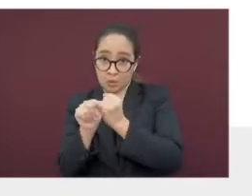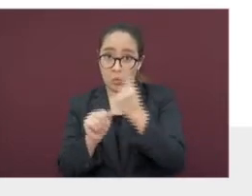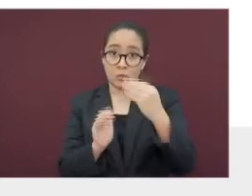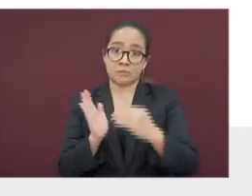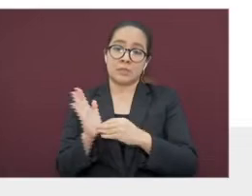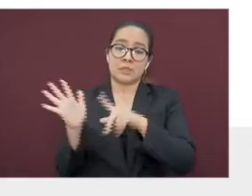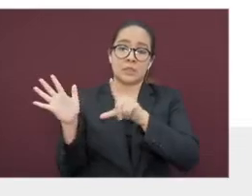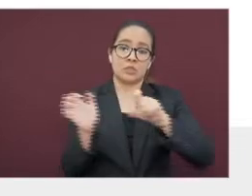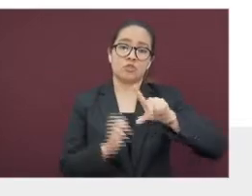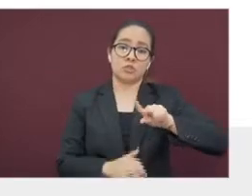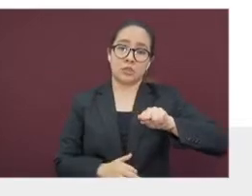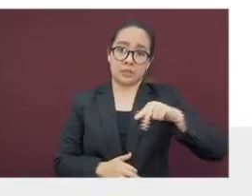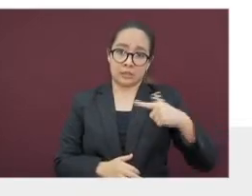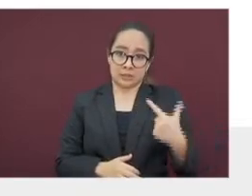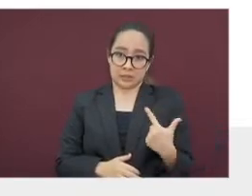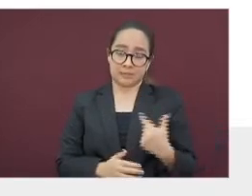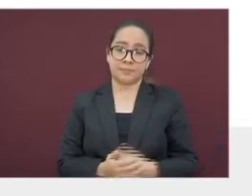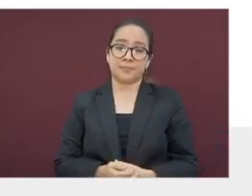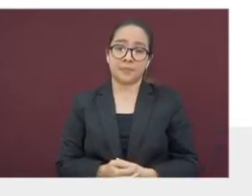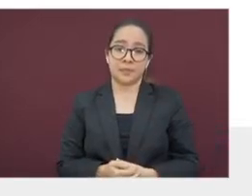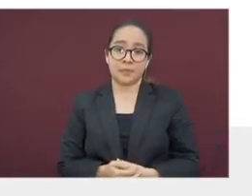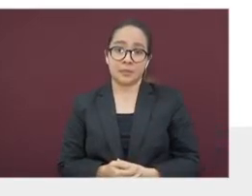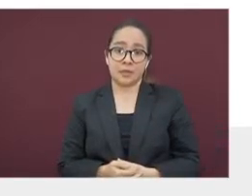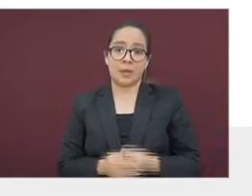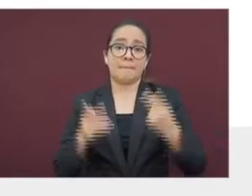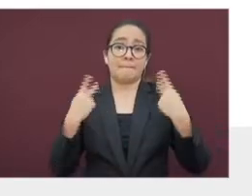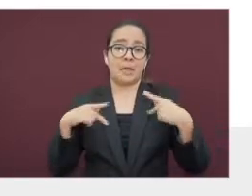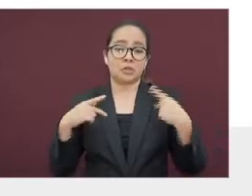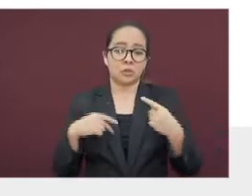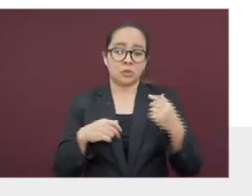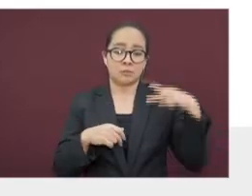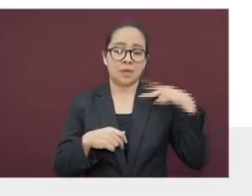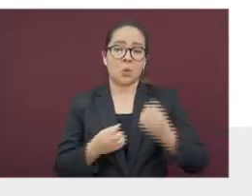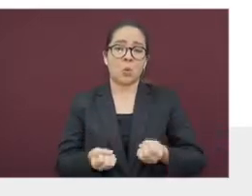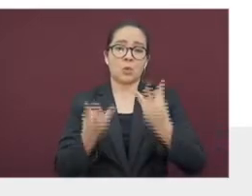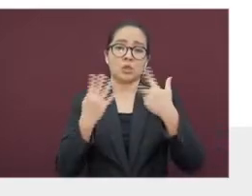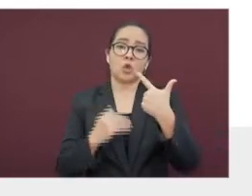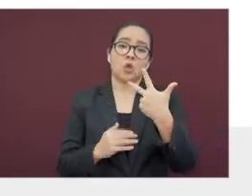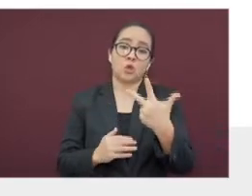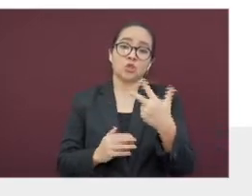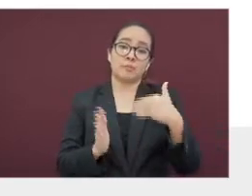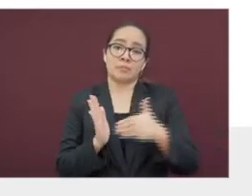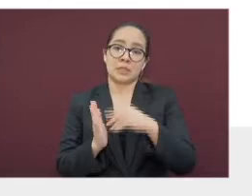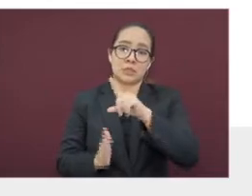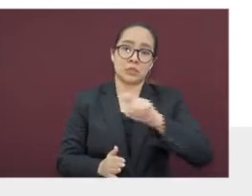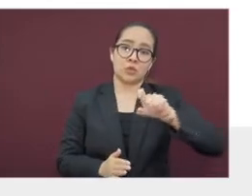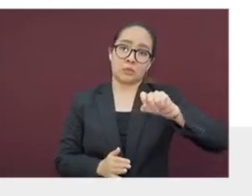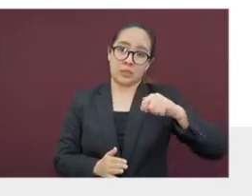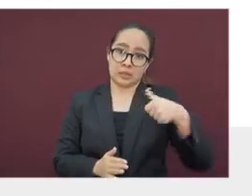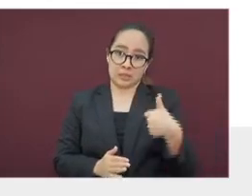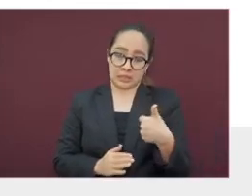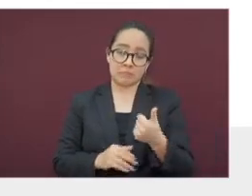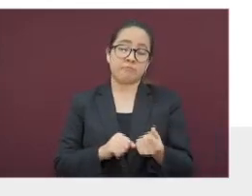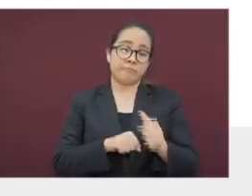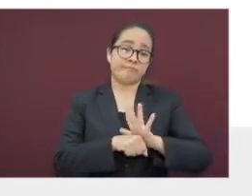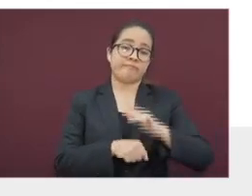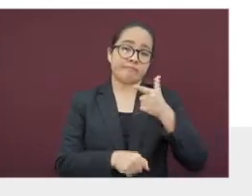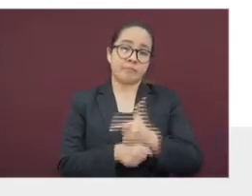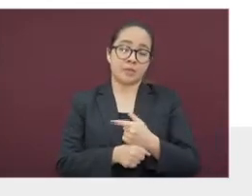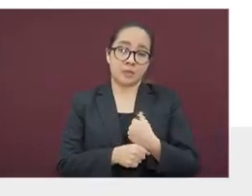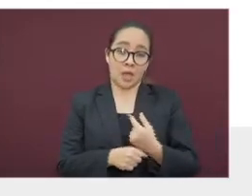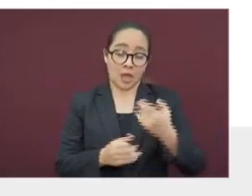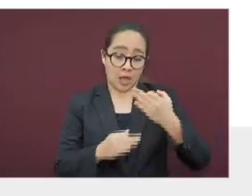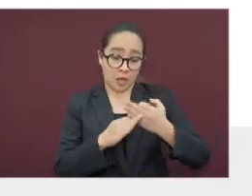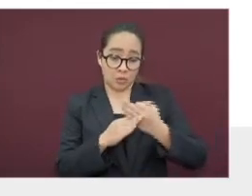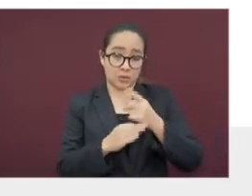ochenta y siete. Los casos positivos ascienden a ocho mil ciento veintiséis. Se consideran actuales mil ciento